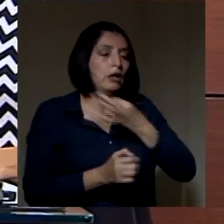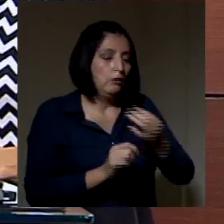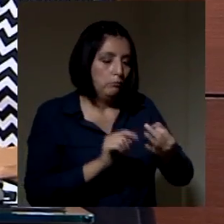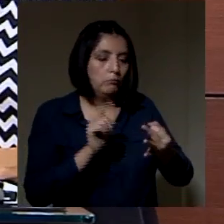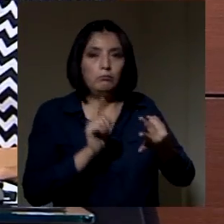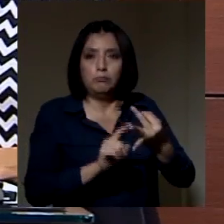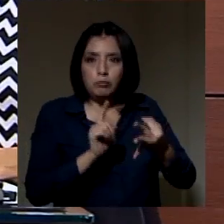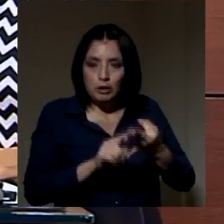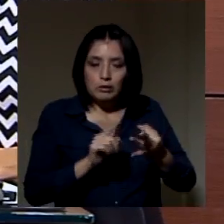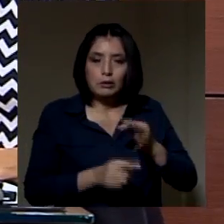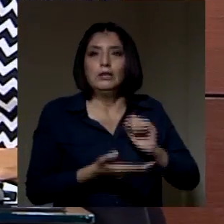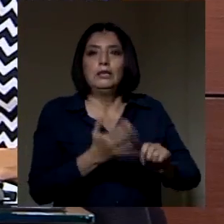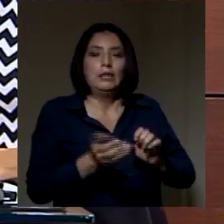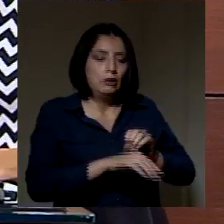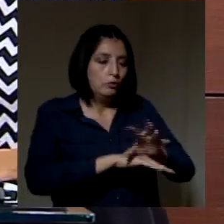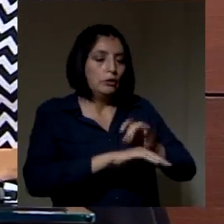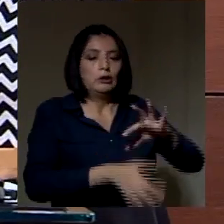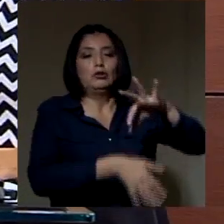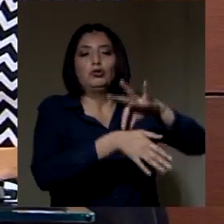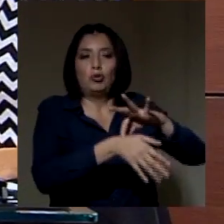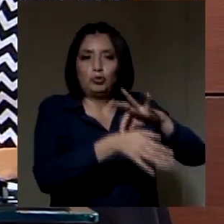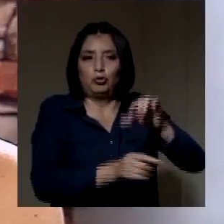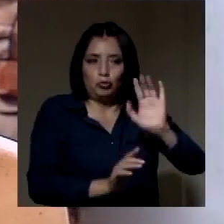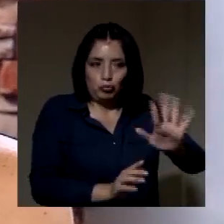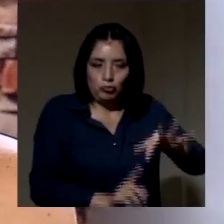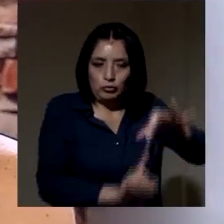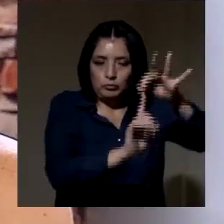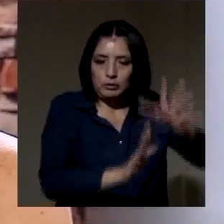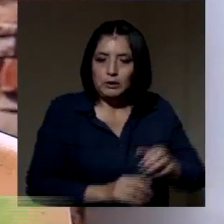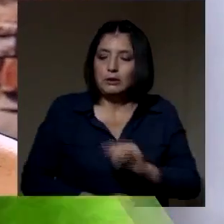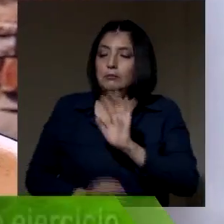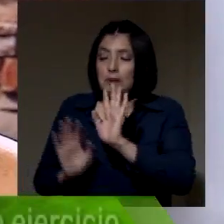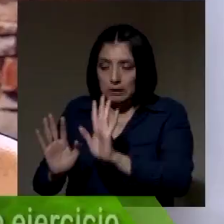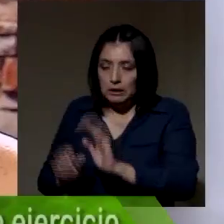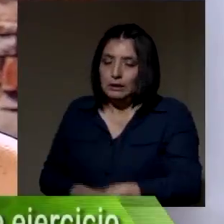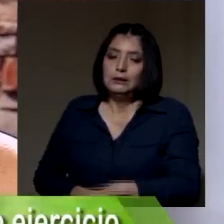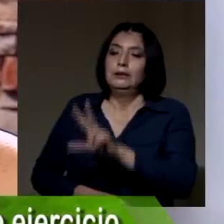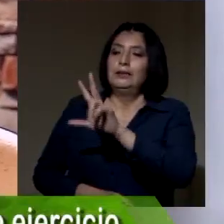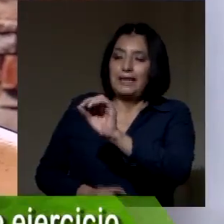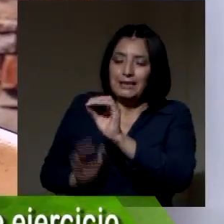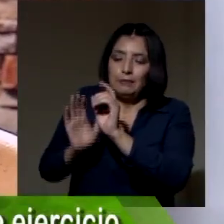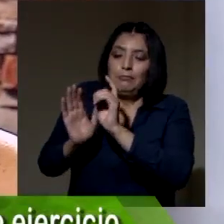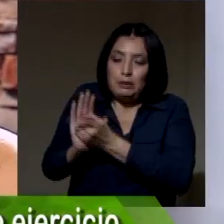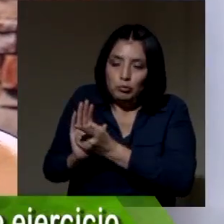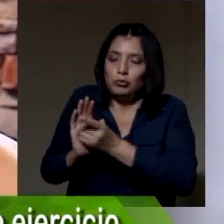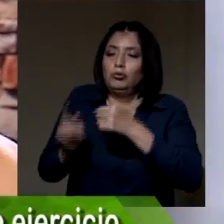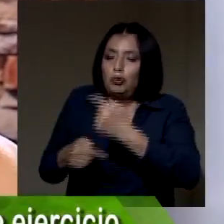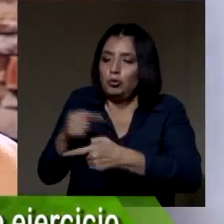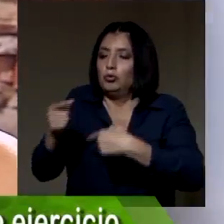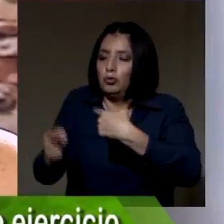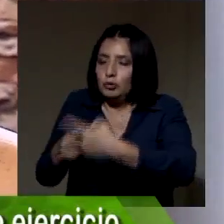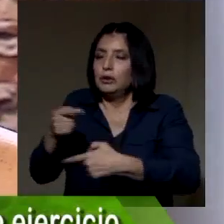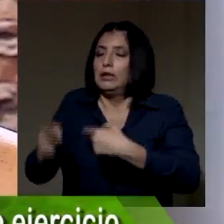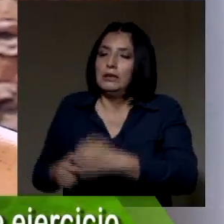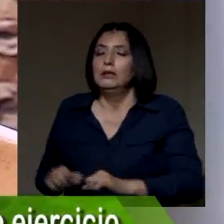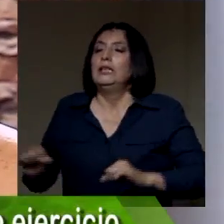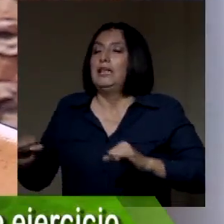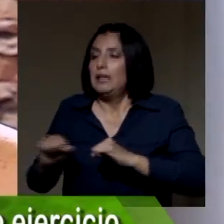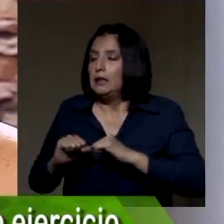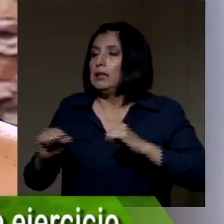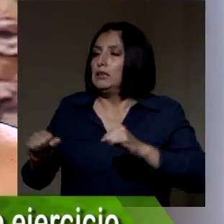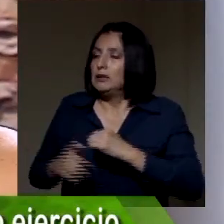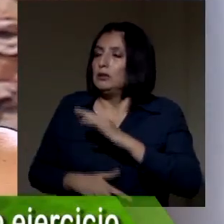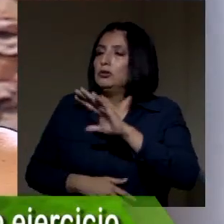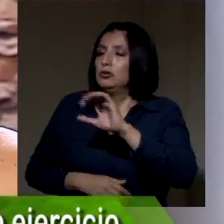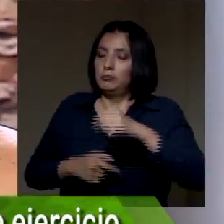consejos del endocrinólogo, de su especialista. No se olviden, mínimo 30 minutos diarios de ejercicio cardiovascular.